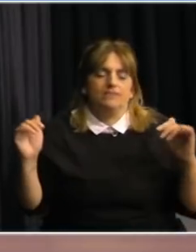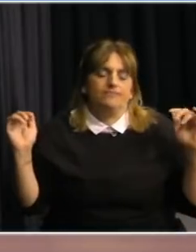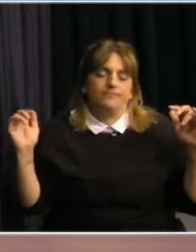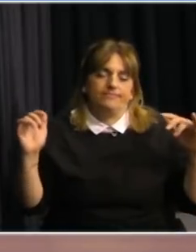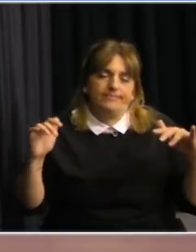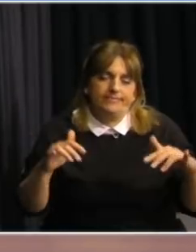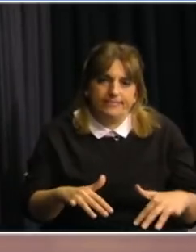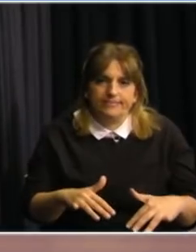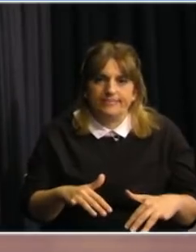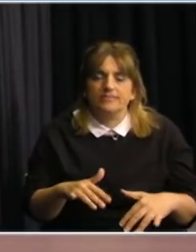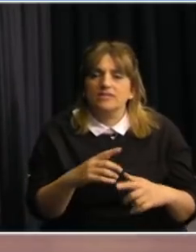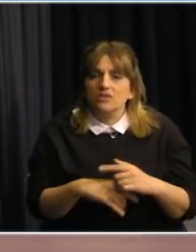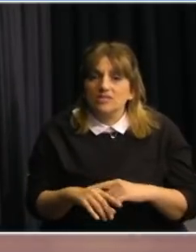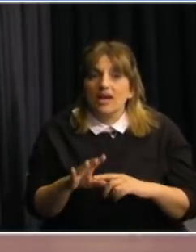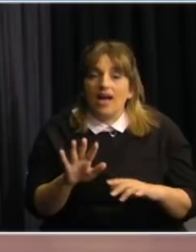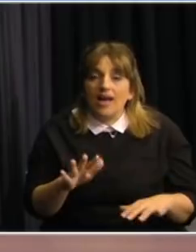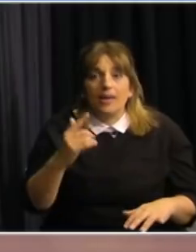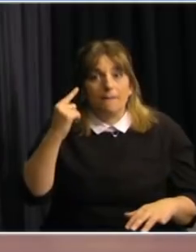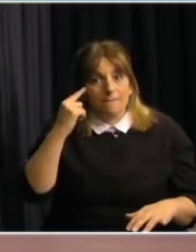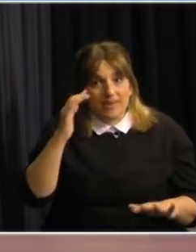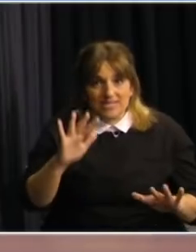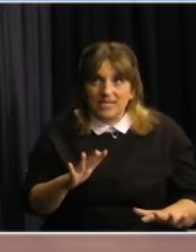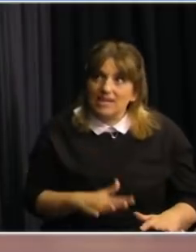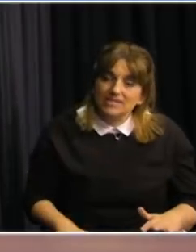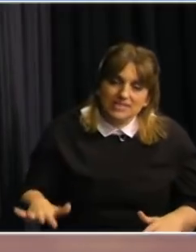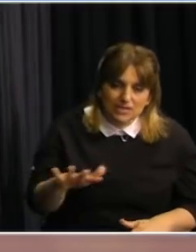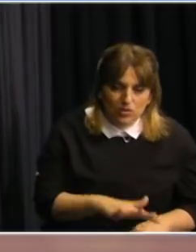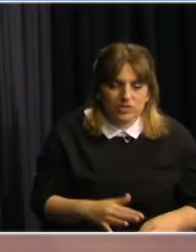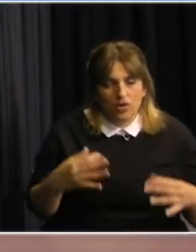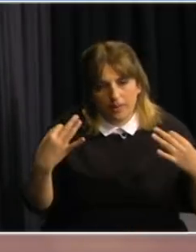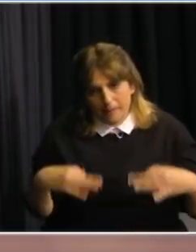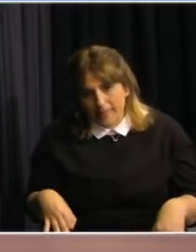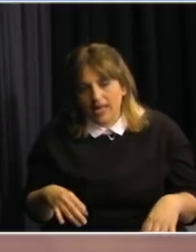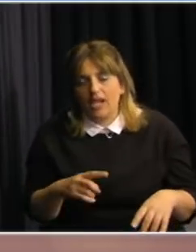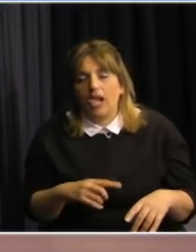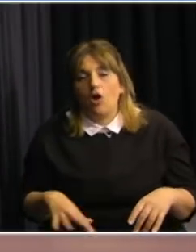entonces hay que ser muy creativos para pensar escenarios donde